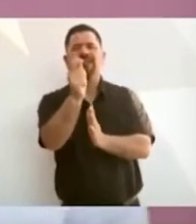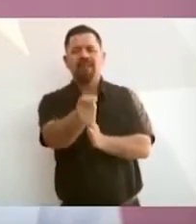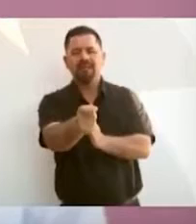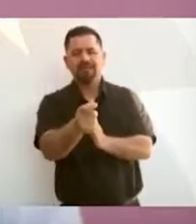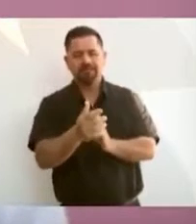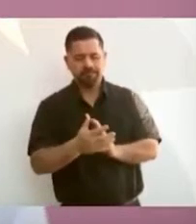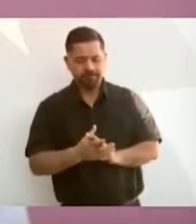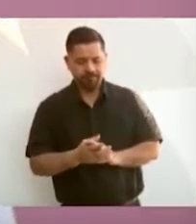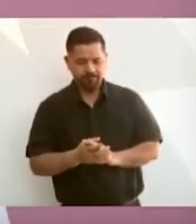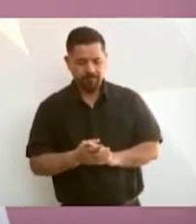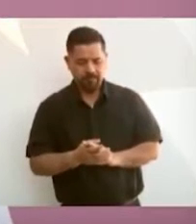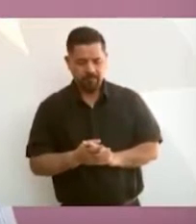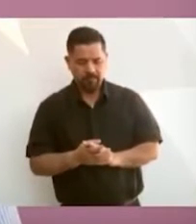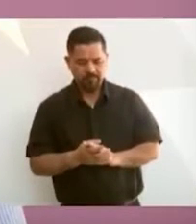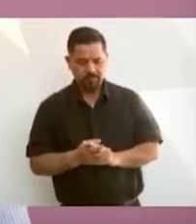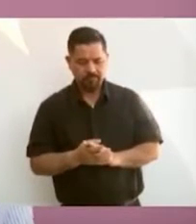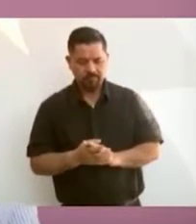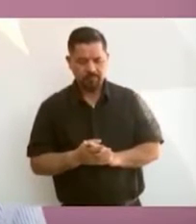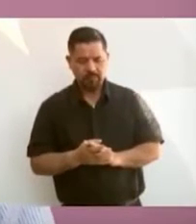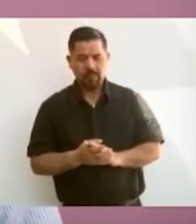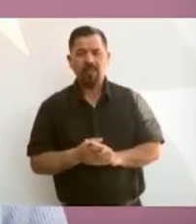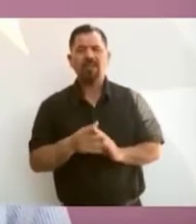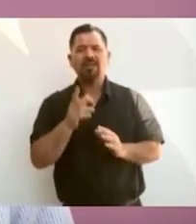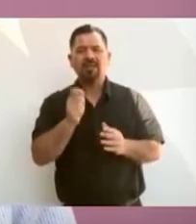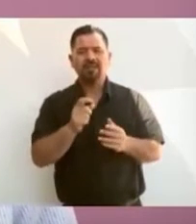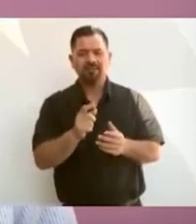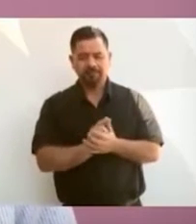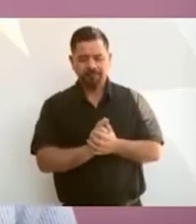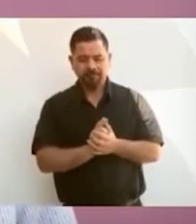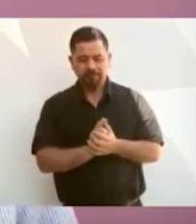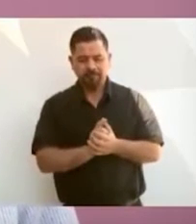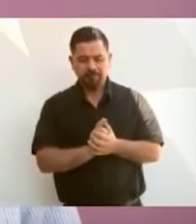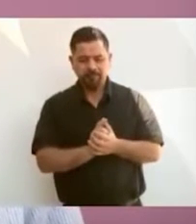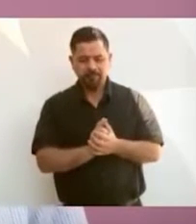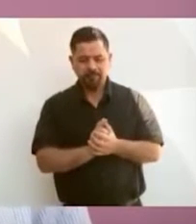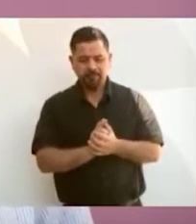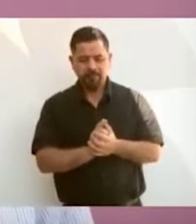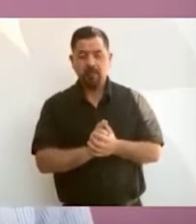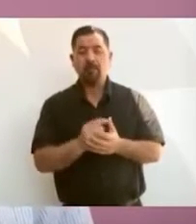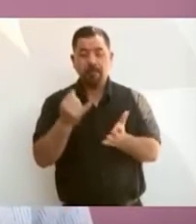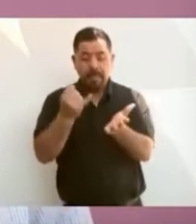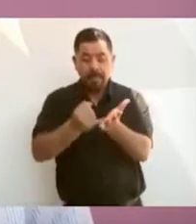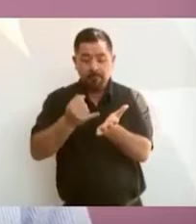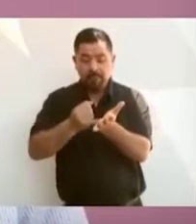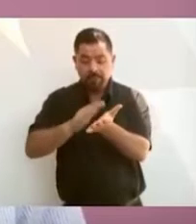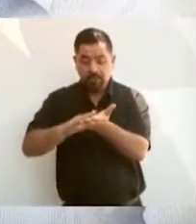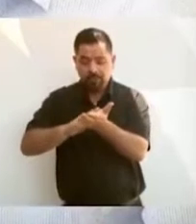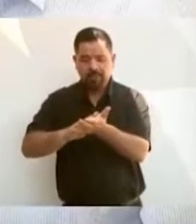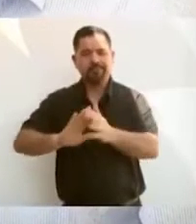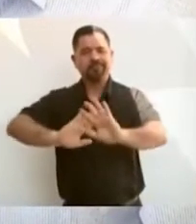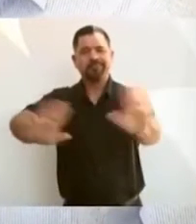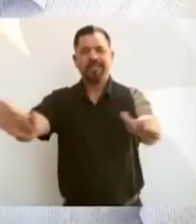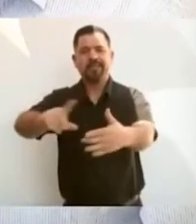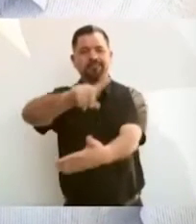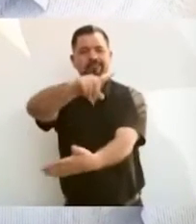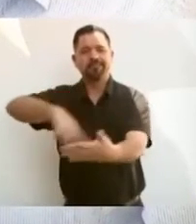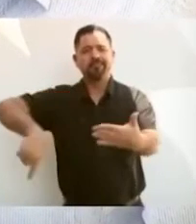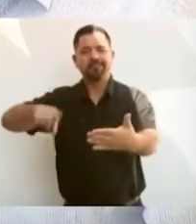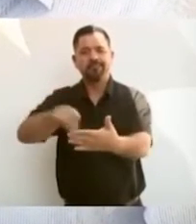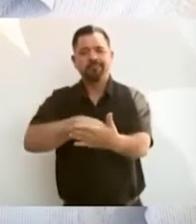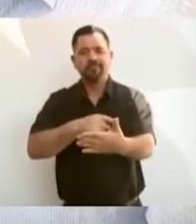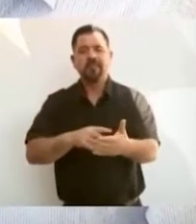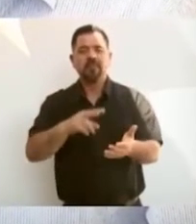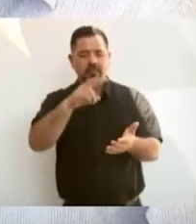el de cancelar las condonaciones de impuestos. Se reformó el